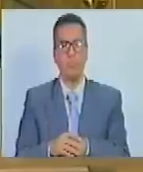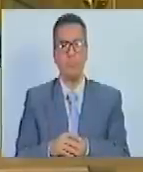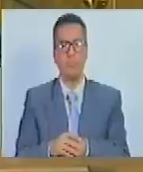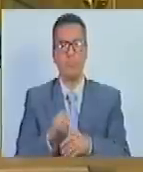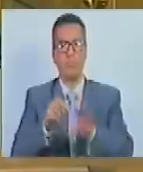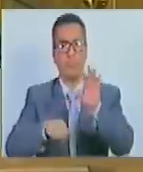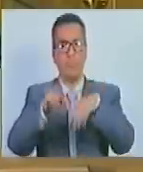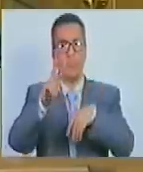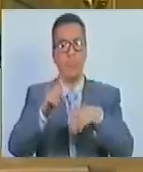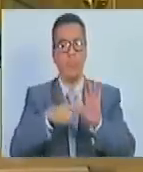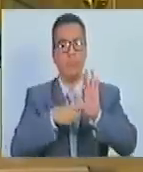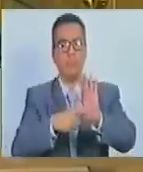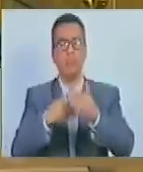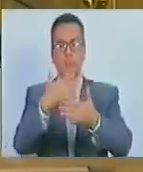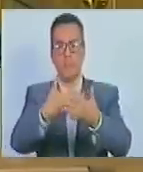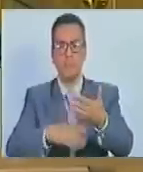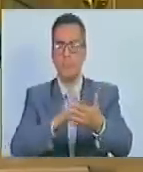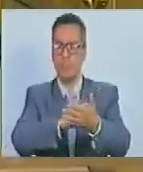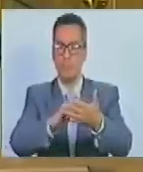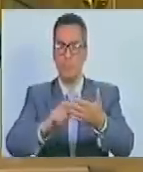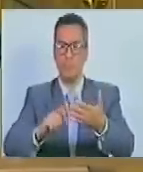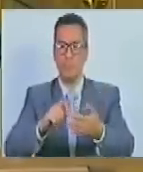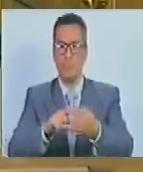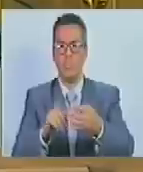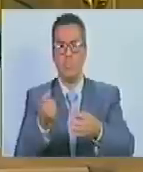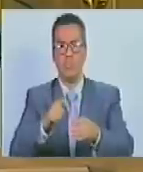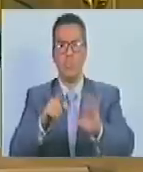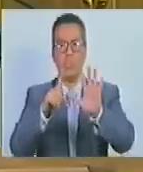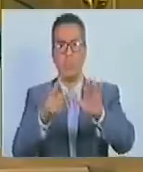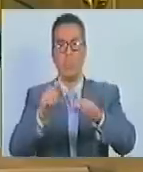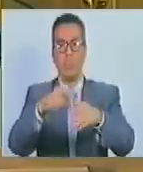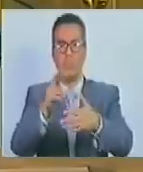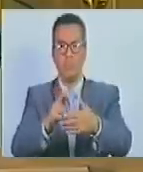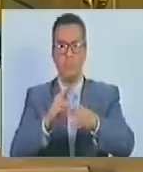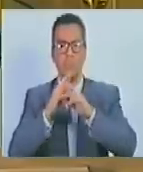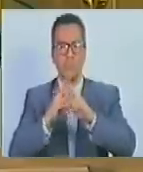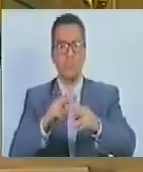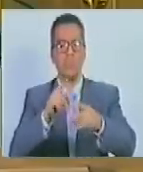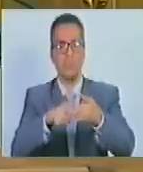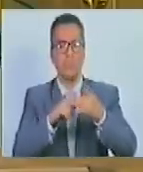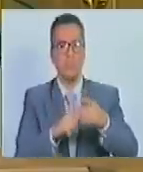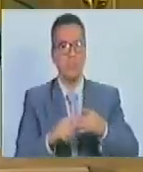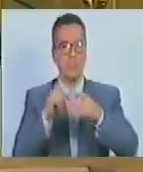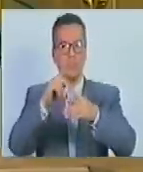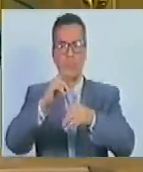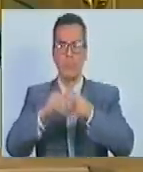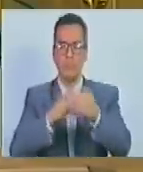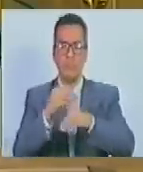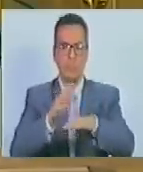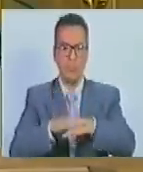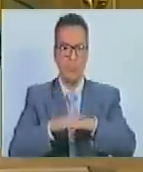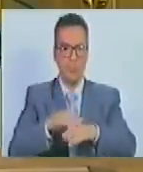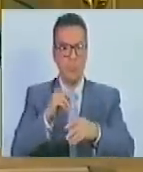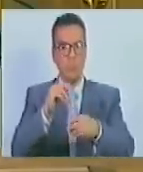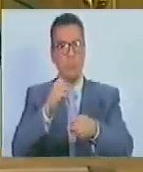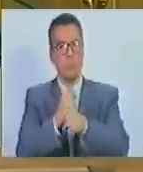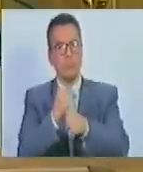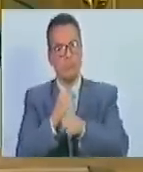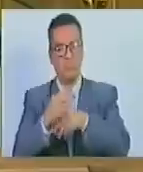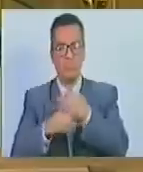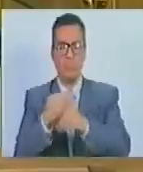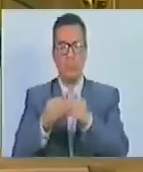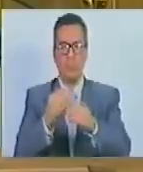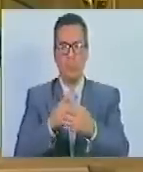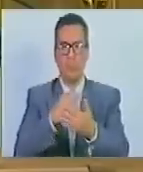doce presentar informe de gestión cada seis meses y rendir cuenta anualmente de su gestión y ejecución de proyectos